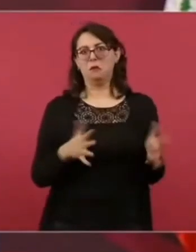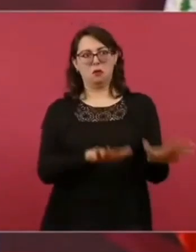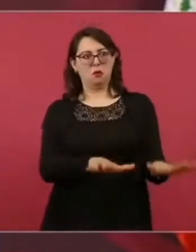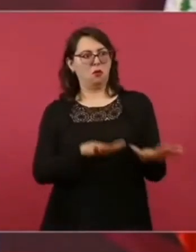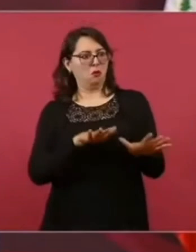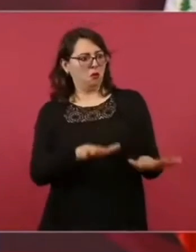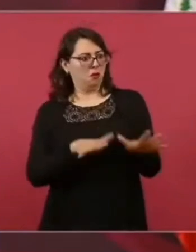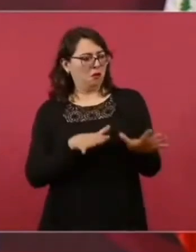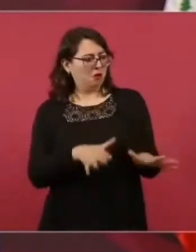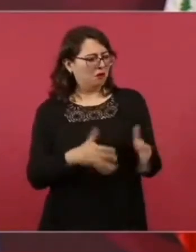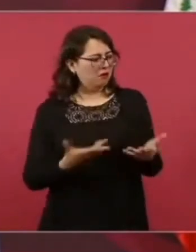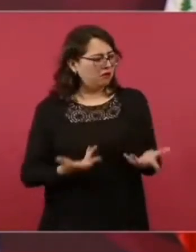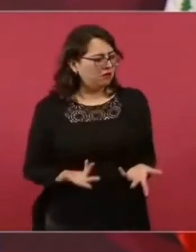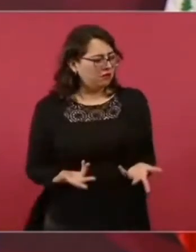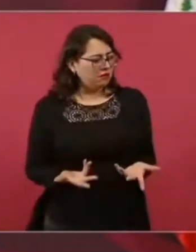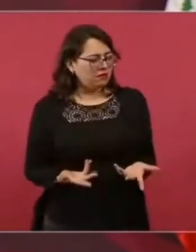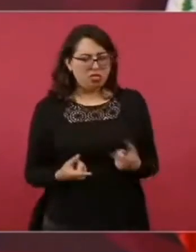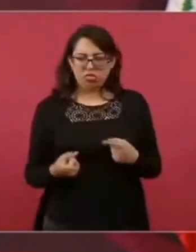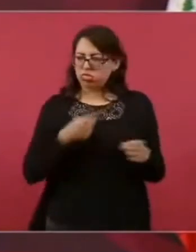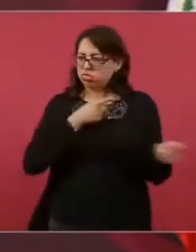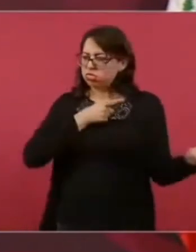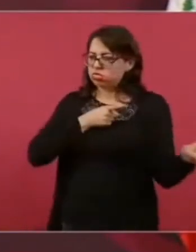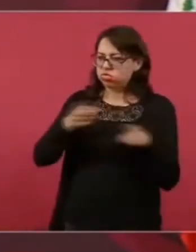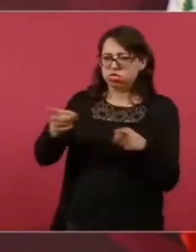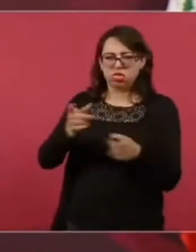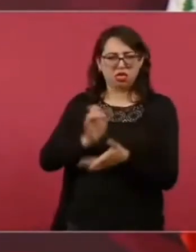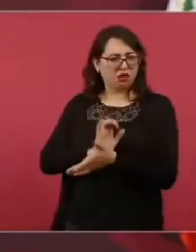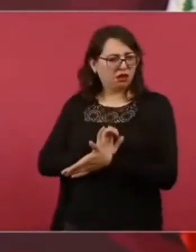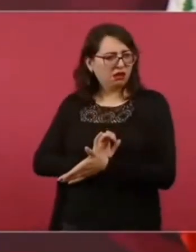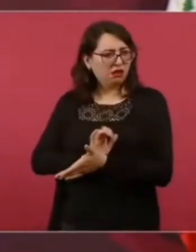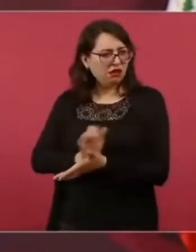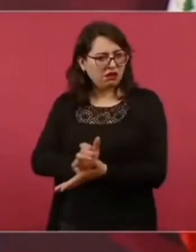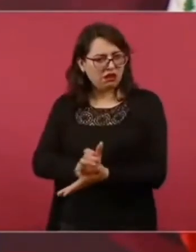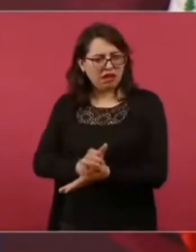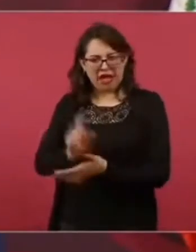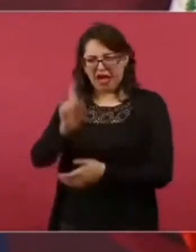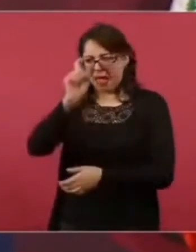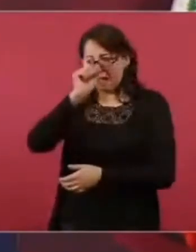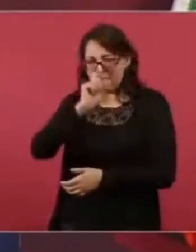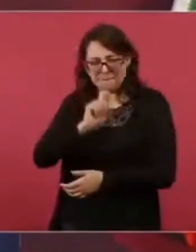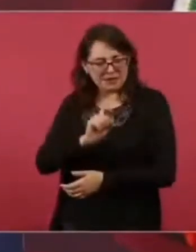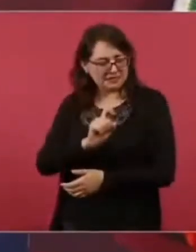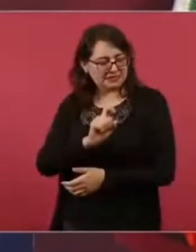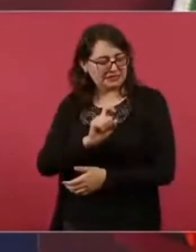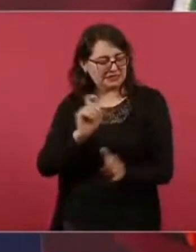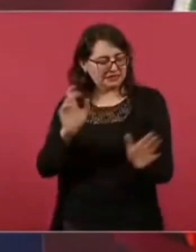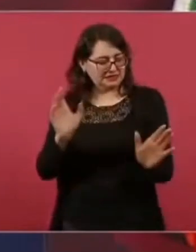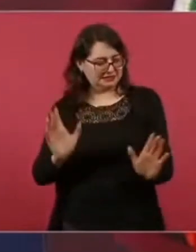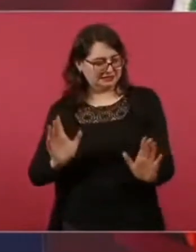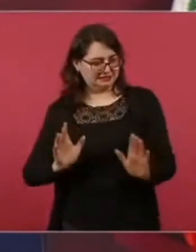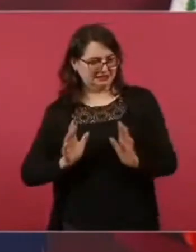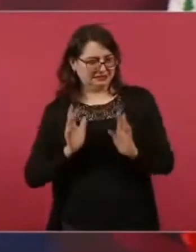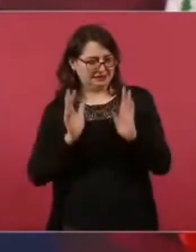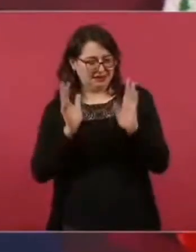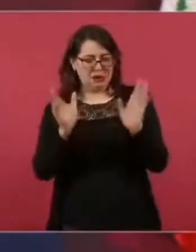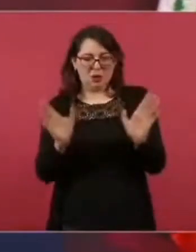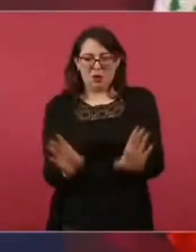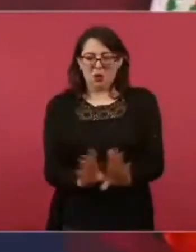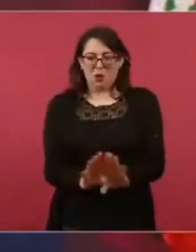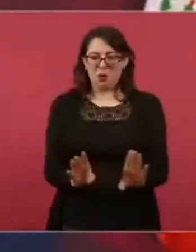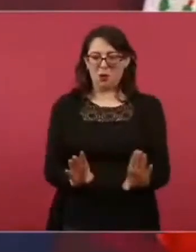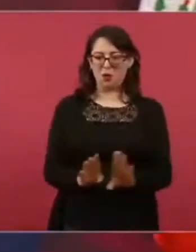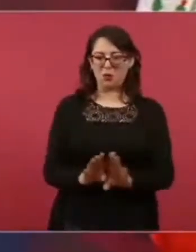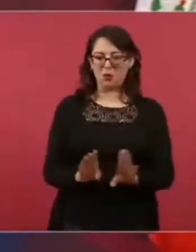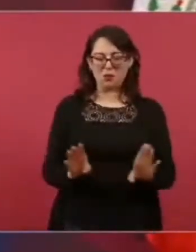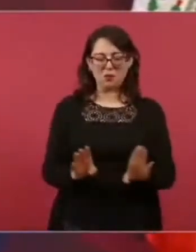pero no es nada más ella otro intelectual así